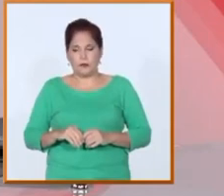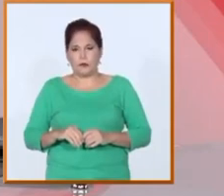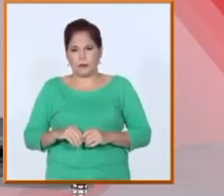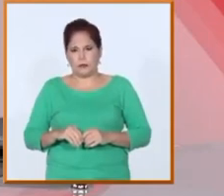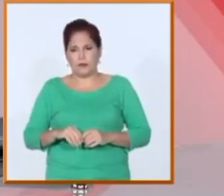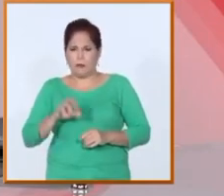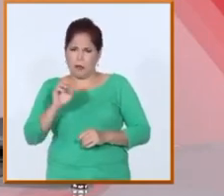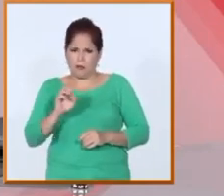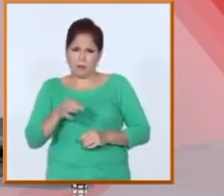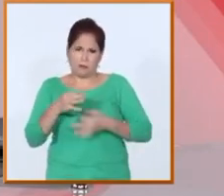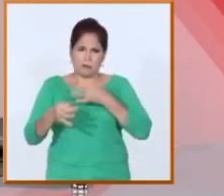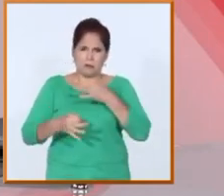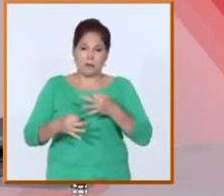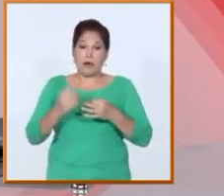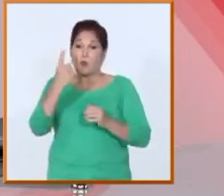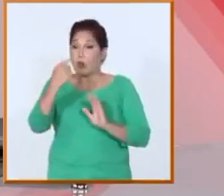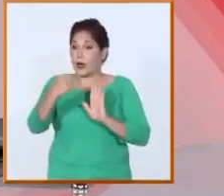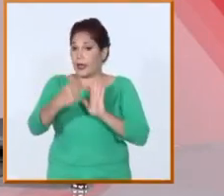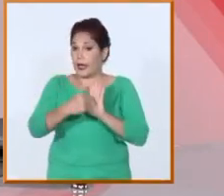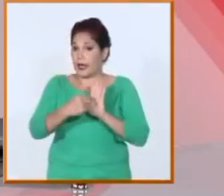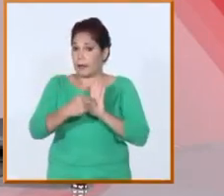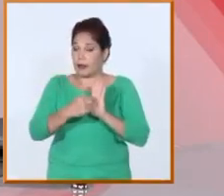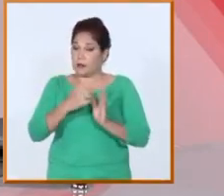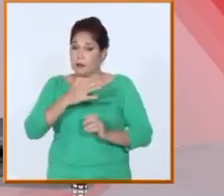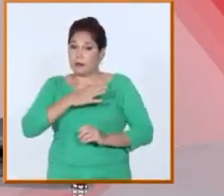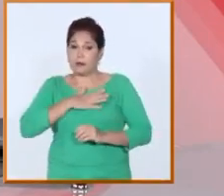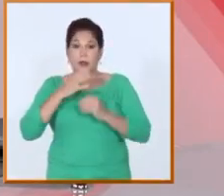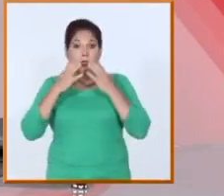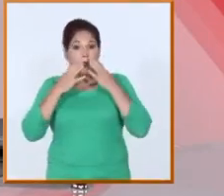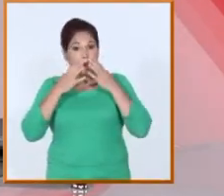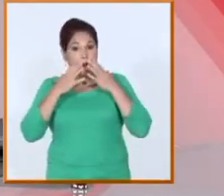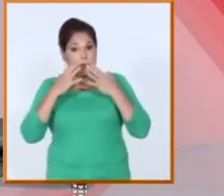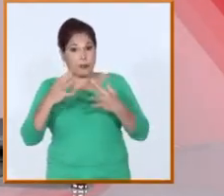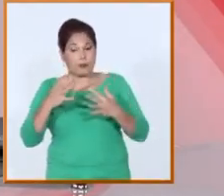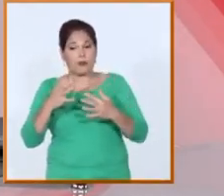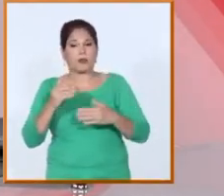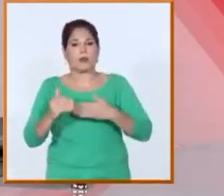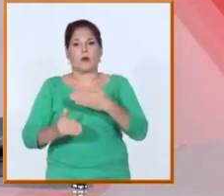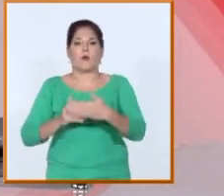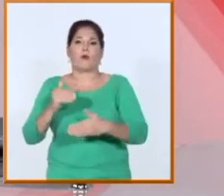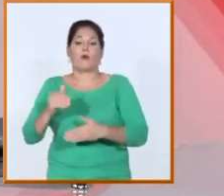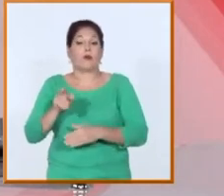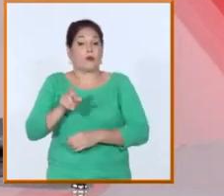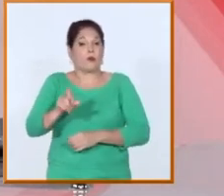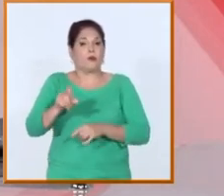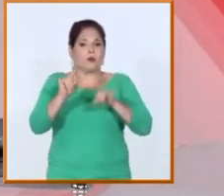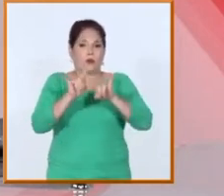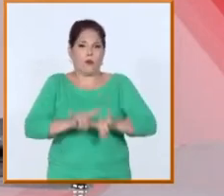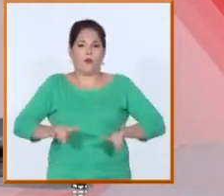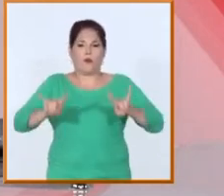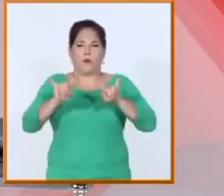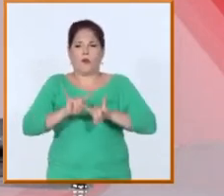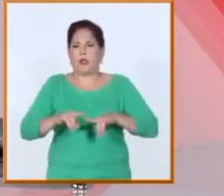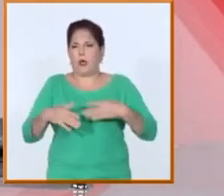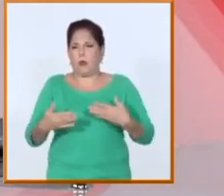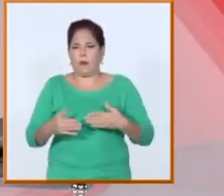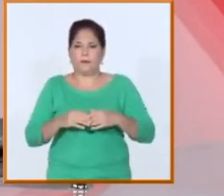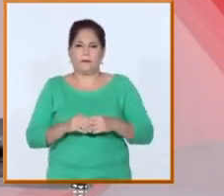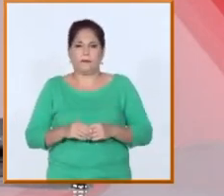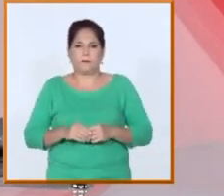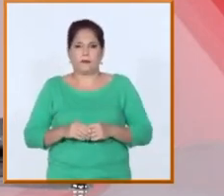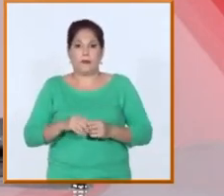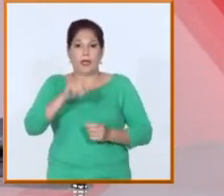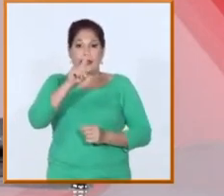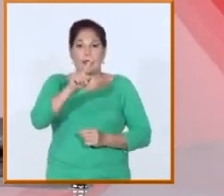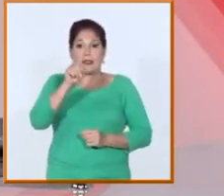vamos a hablar. Pero hay un elemento que yo creo que también marca un poco de los procesos últimos en la universidad cubana ministra. Hablaba usted, 112